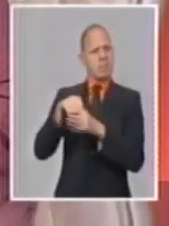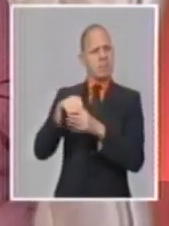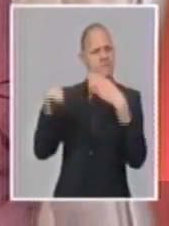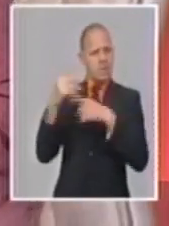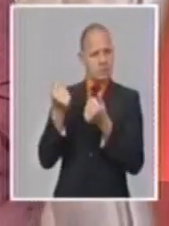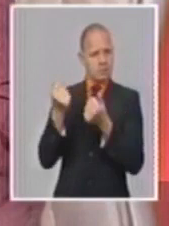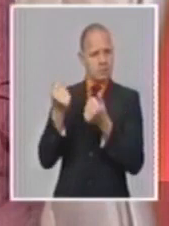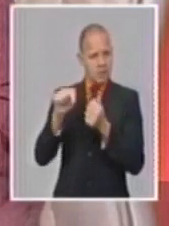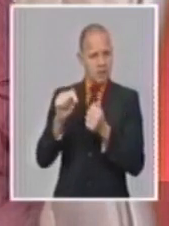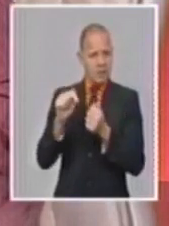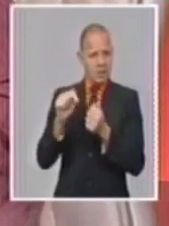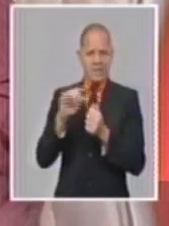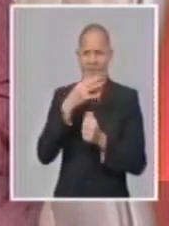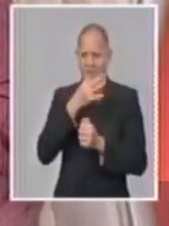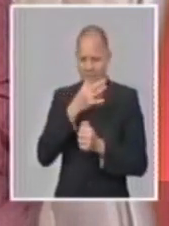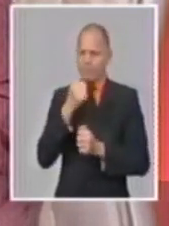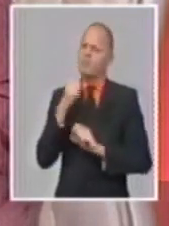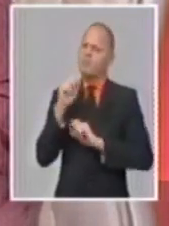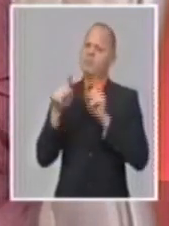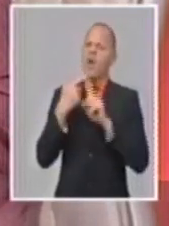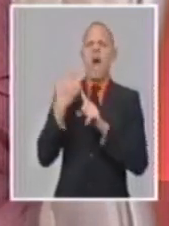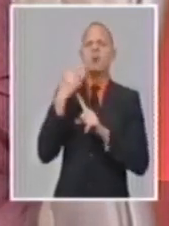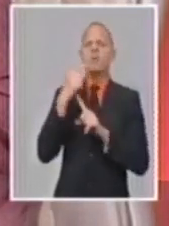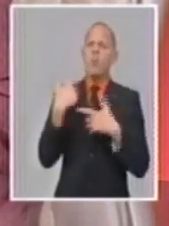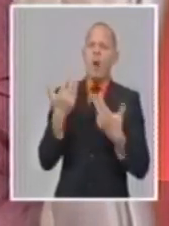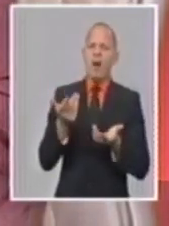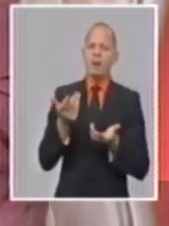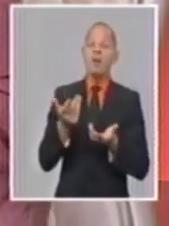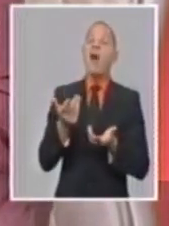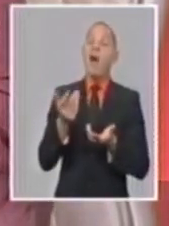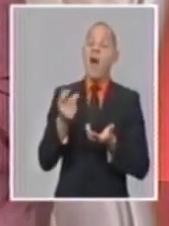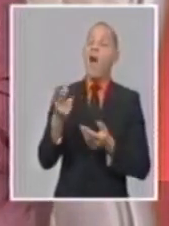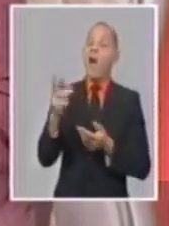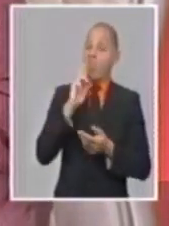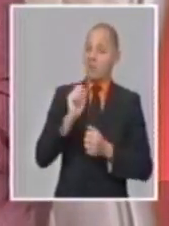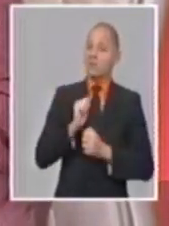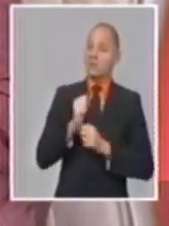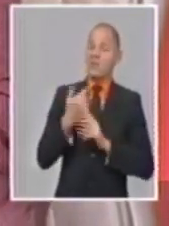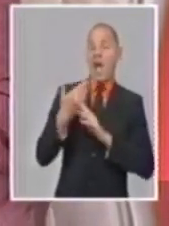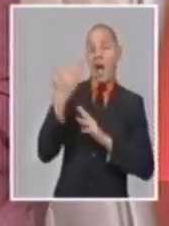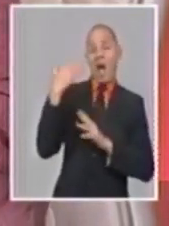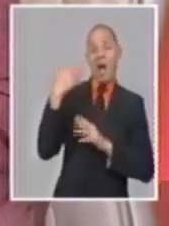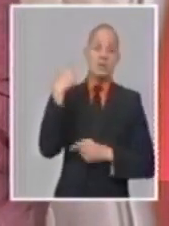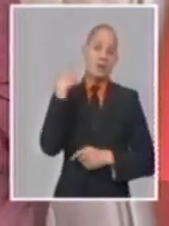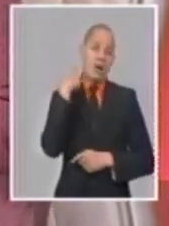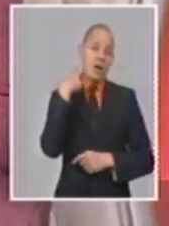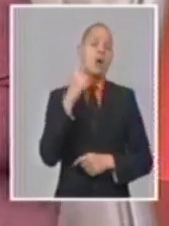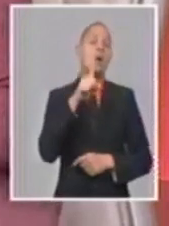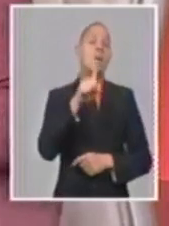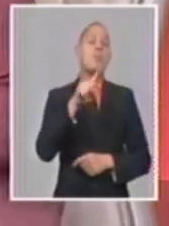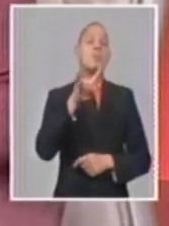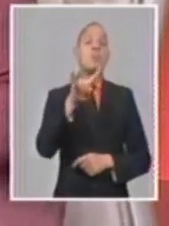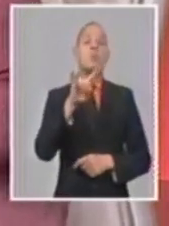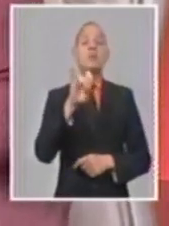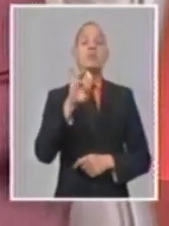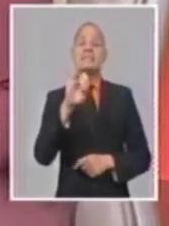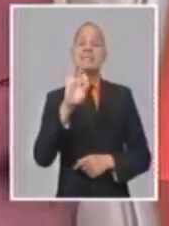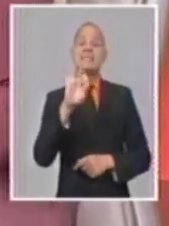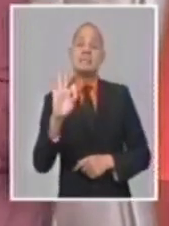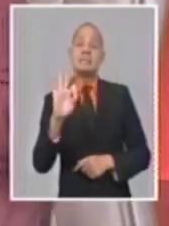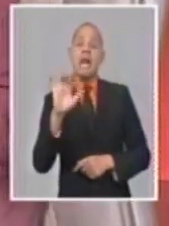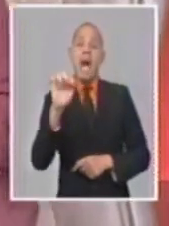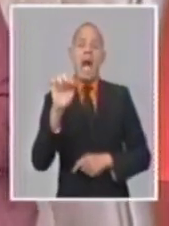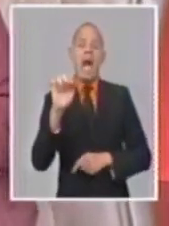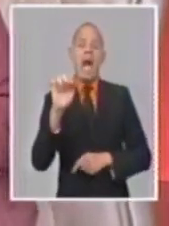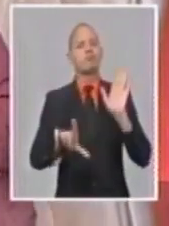1978 se aprueba un decreto, que es el decreto 28, que consistió